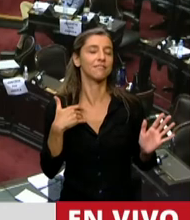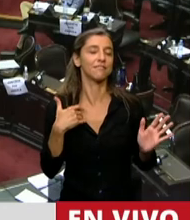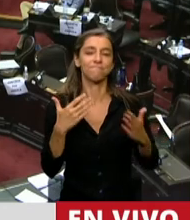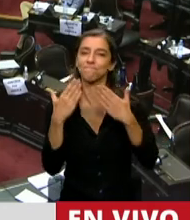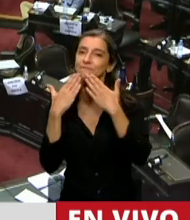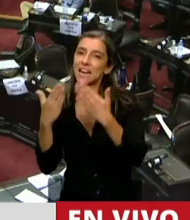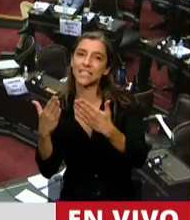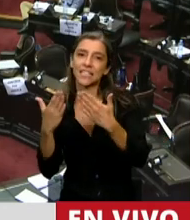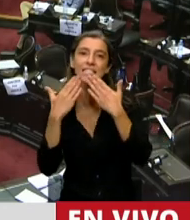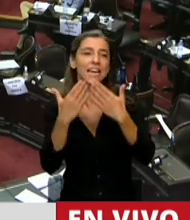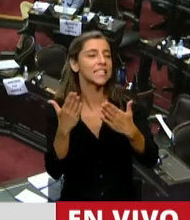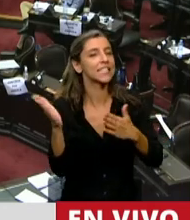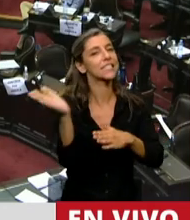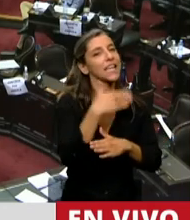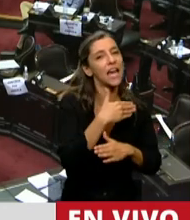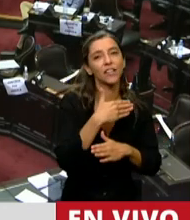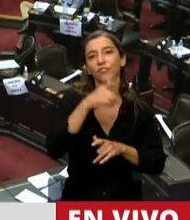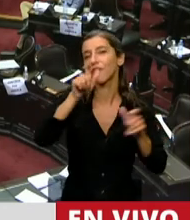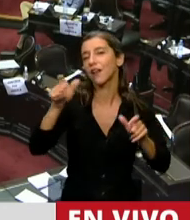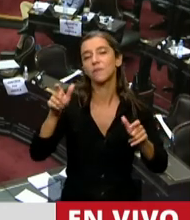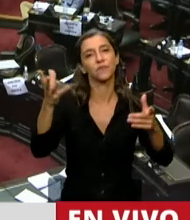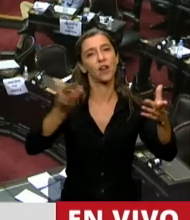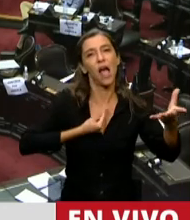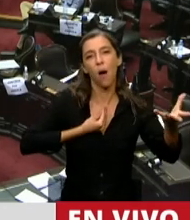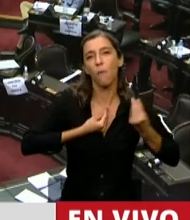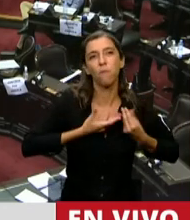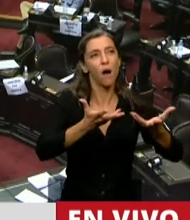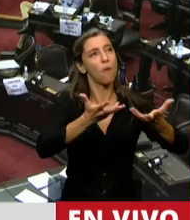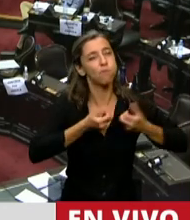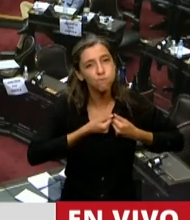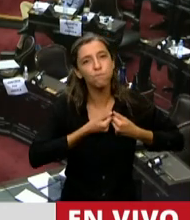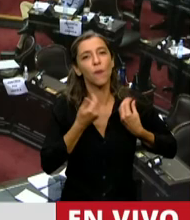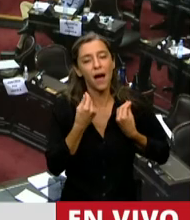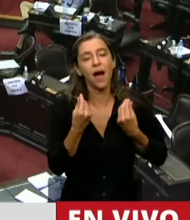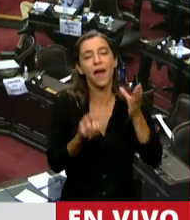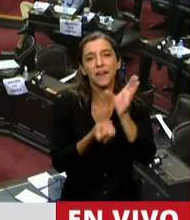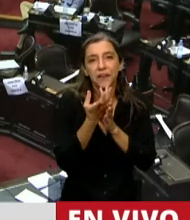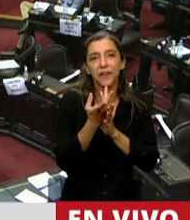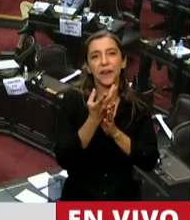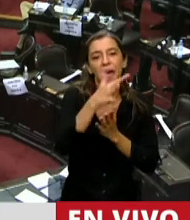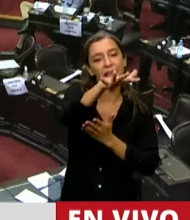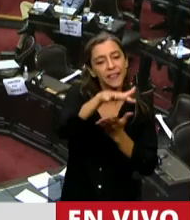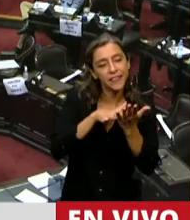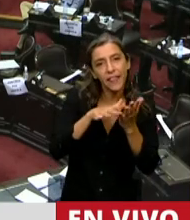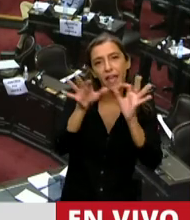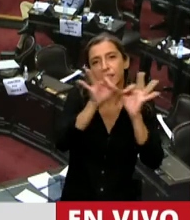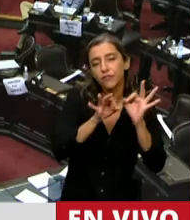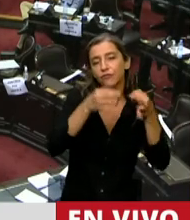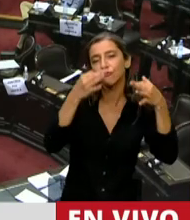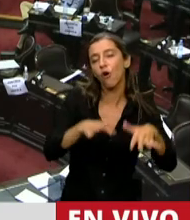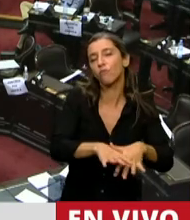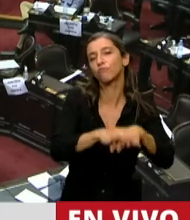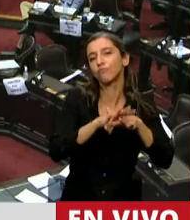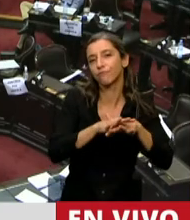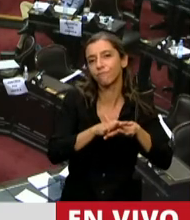los actores del sistema que nos ayudaron a construir el texto definitivo de esta ley sobre nuestras